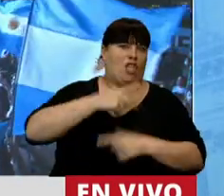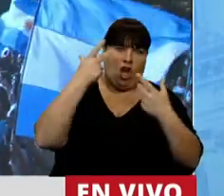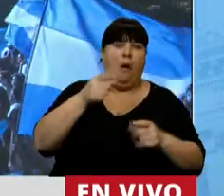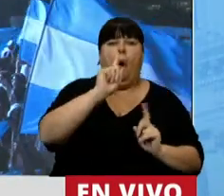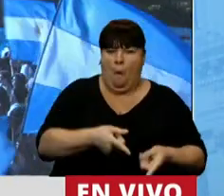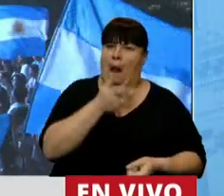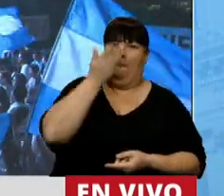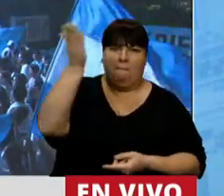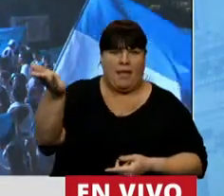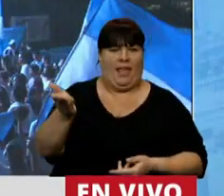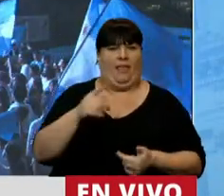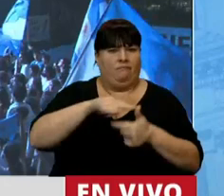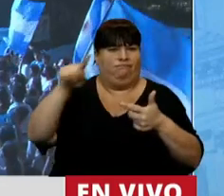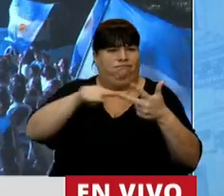pidió.